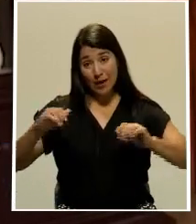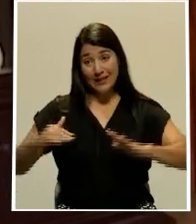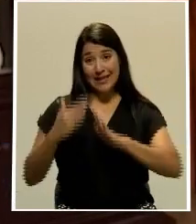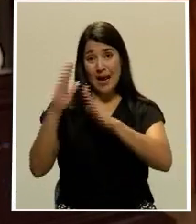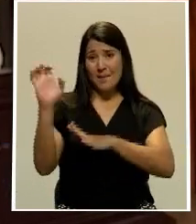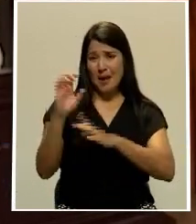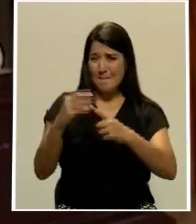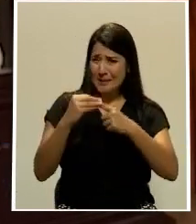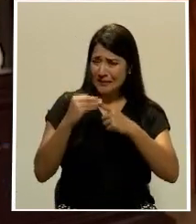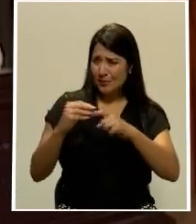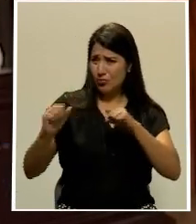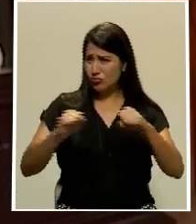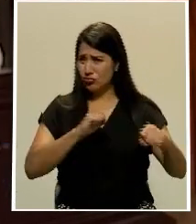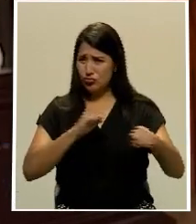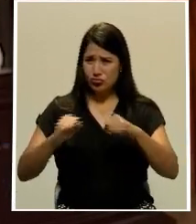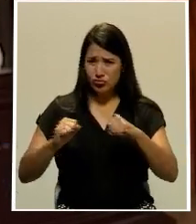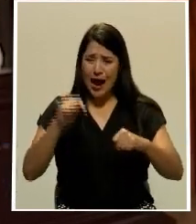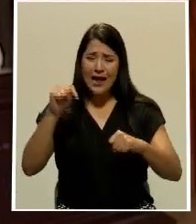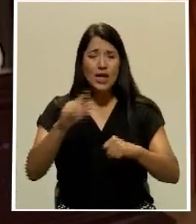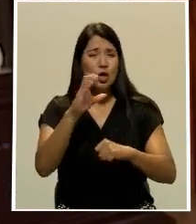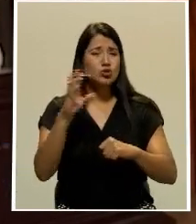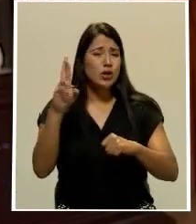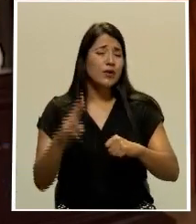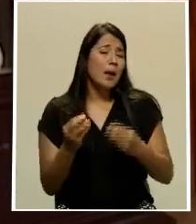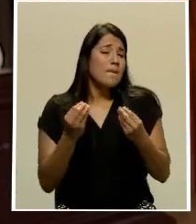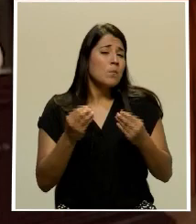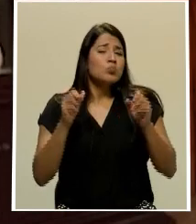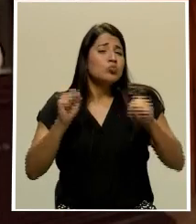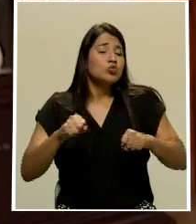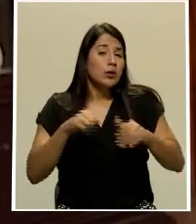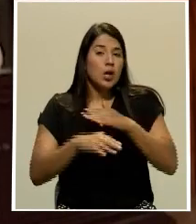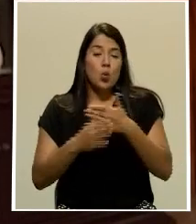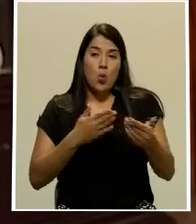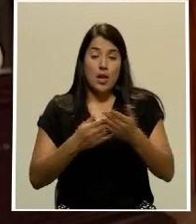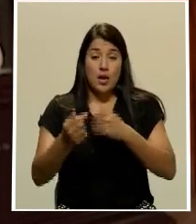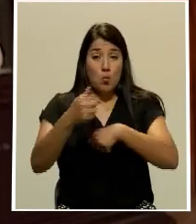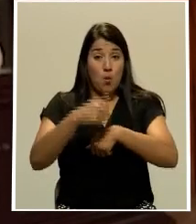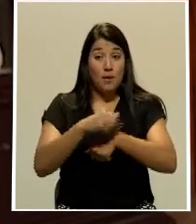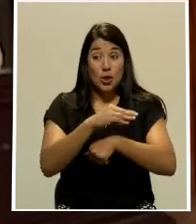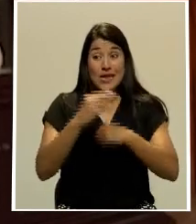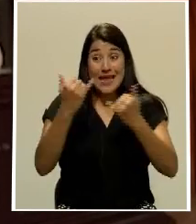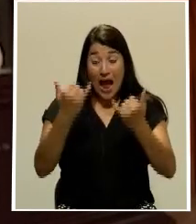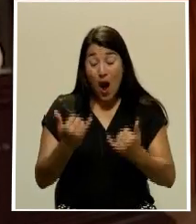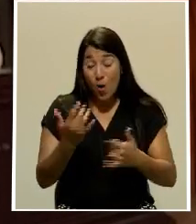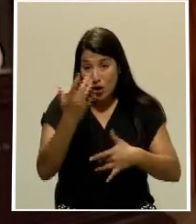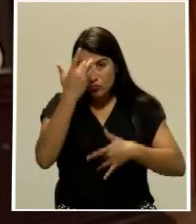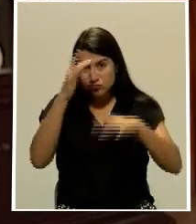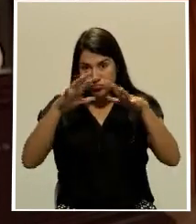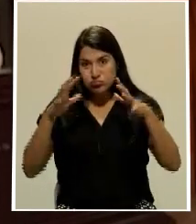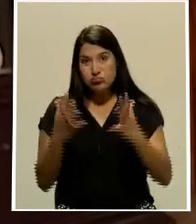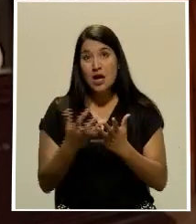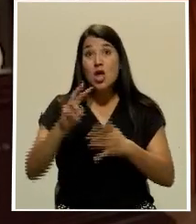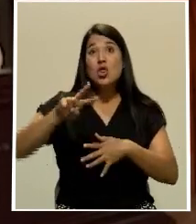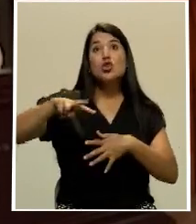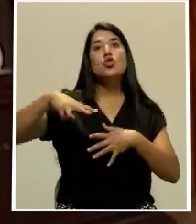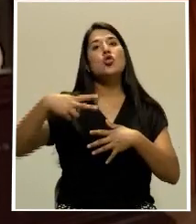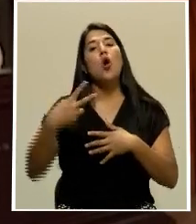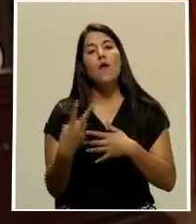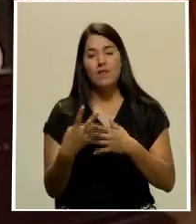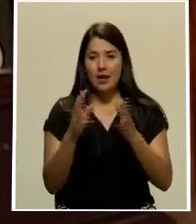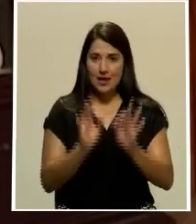amenazas a las que estamos más expuestos en nuestro país. Y en este contexto de la pandemia que vivimos hoy día, es doblemente importante